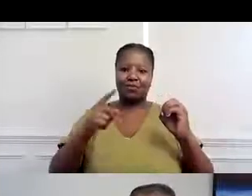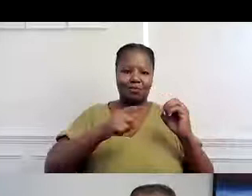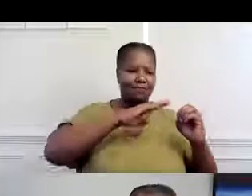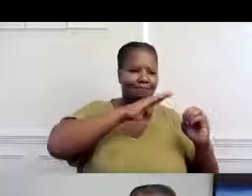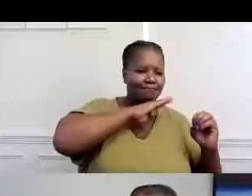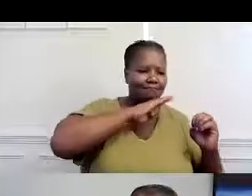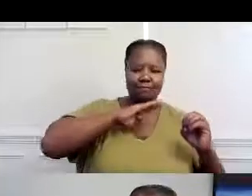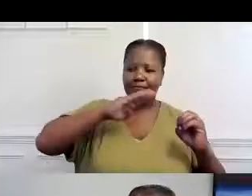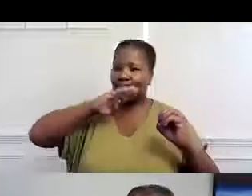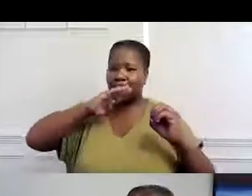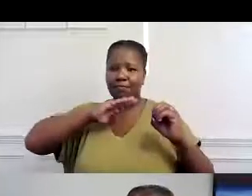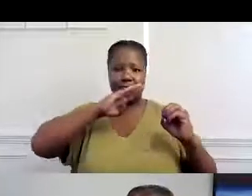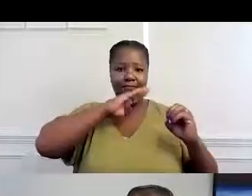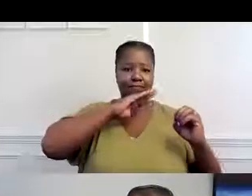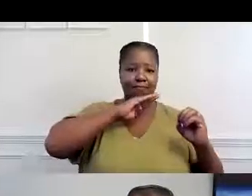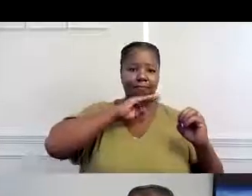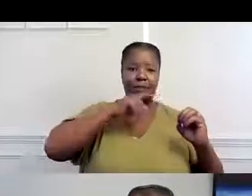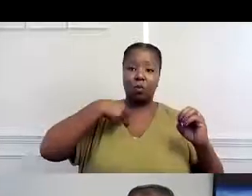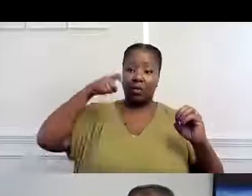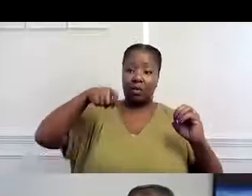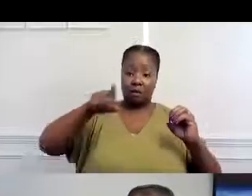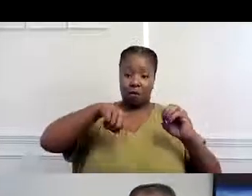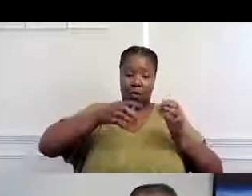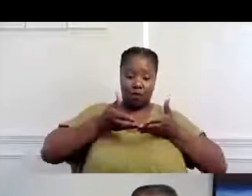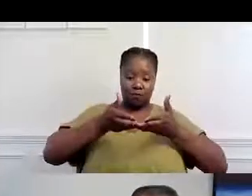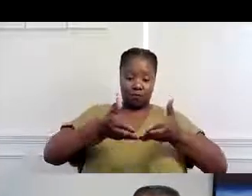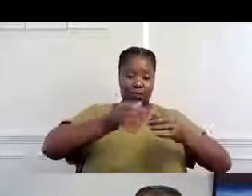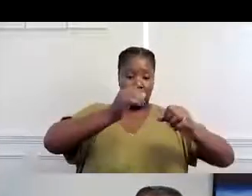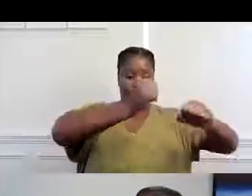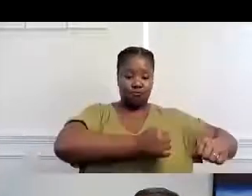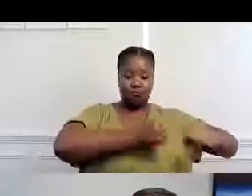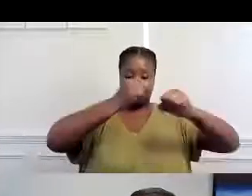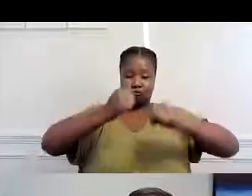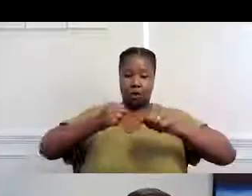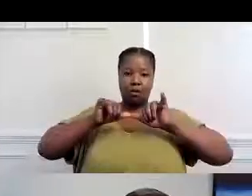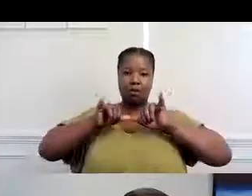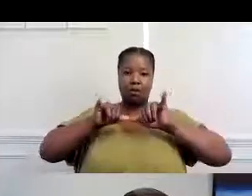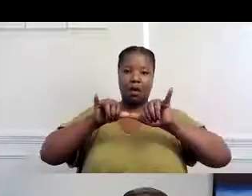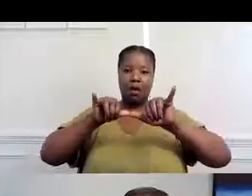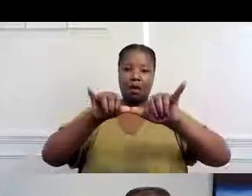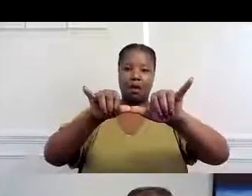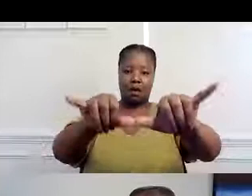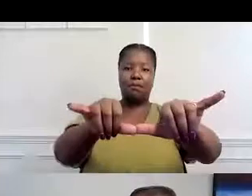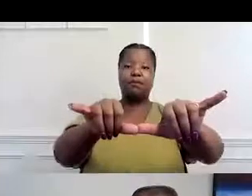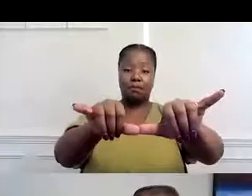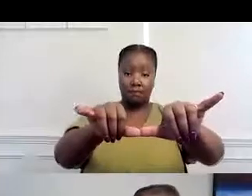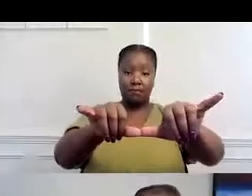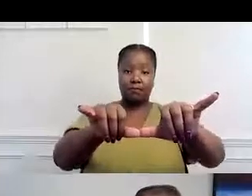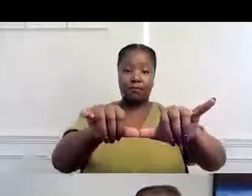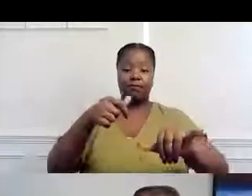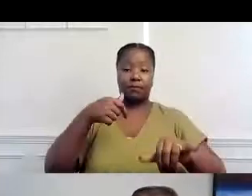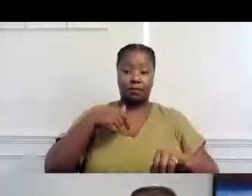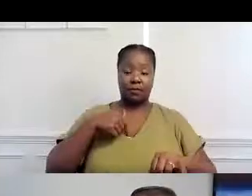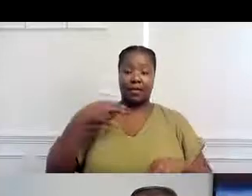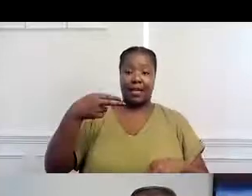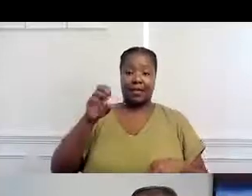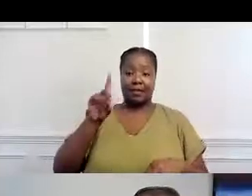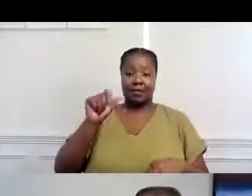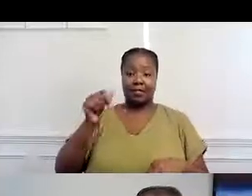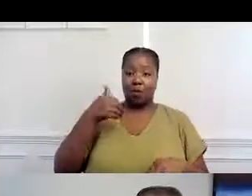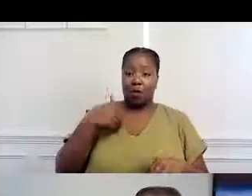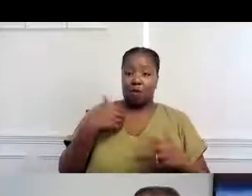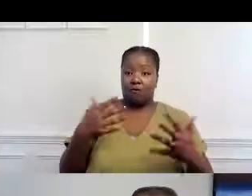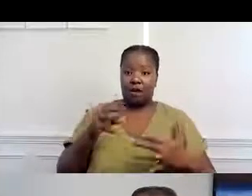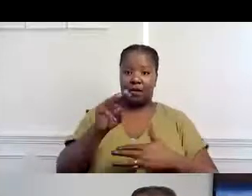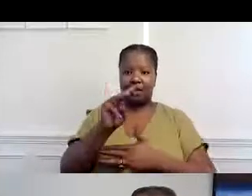porque los otros no. Tenemos que estar todos trabajando en conjunto. Como que remando este barquito juntos. Y tenemos